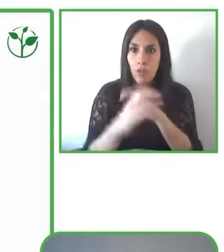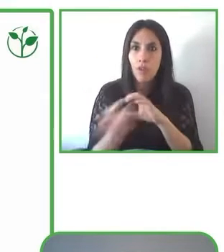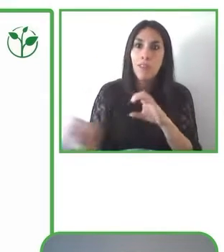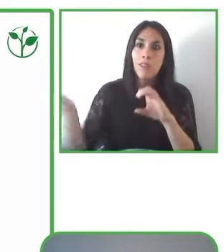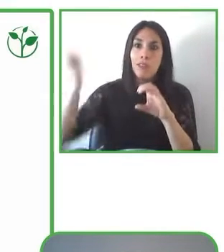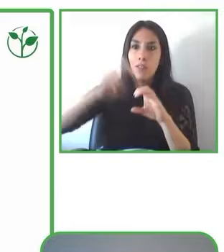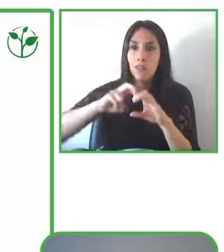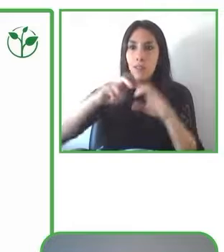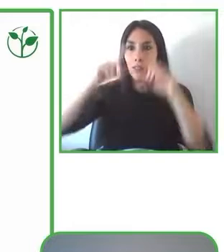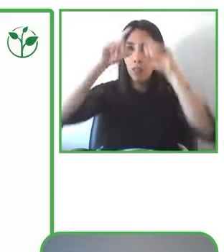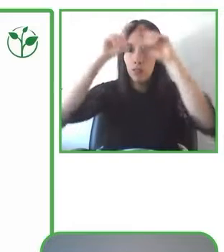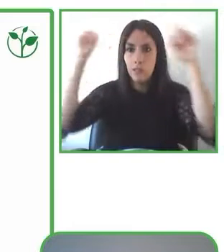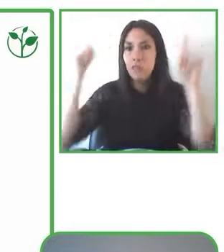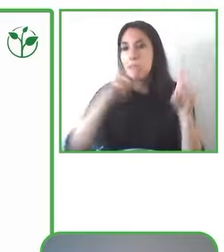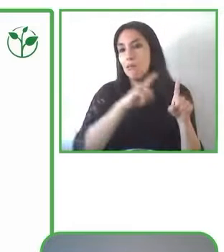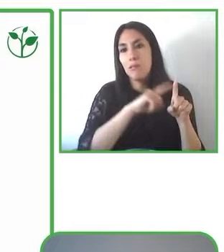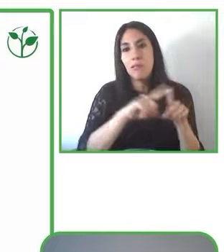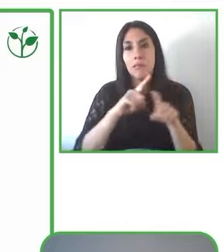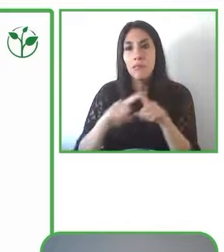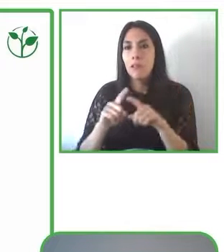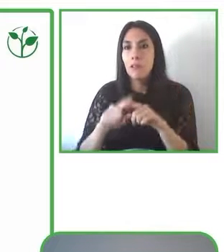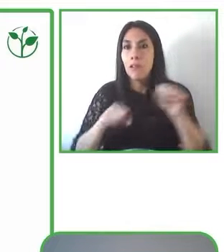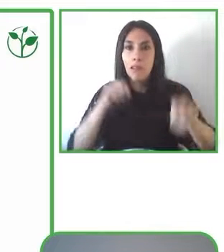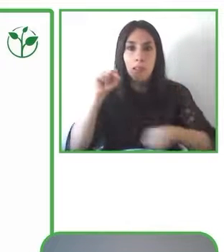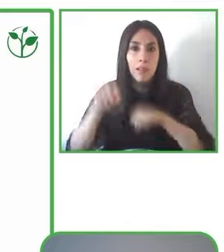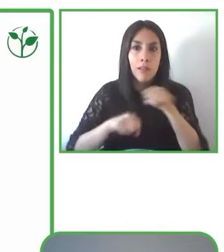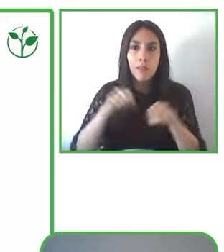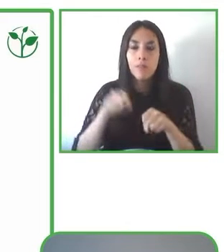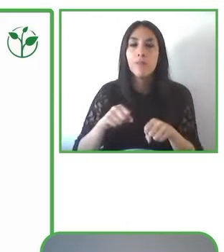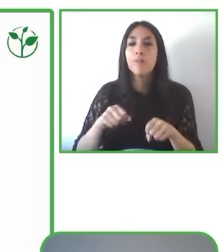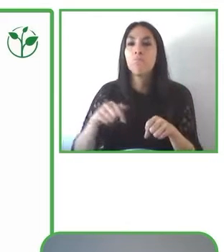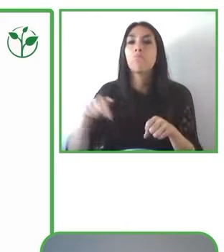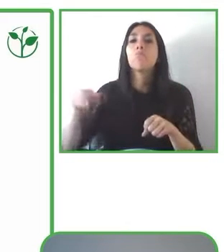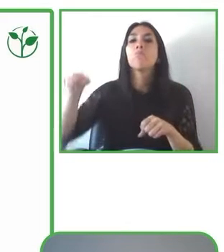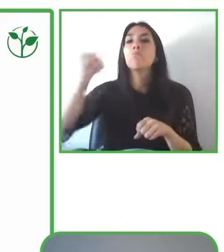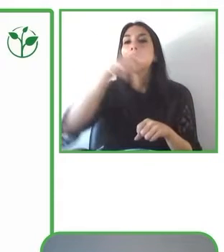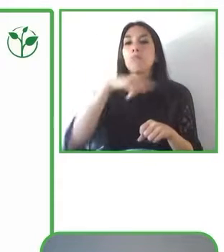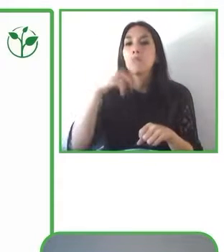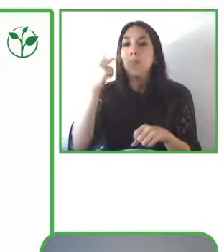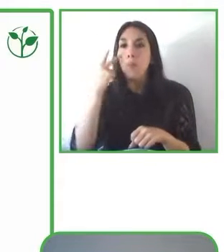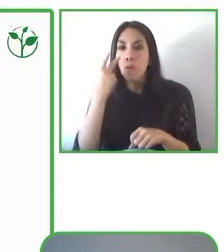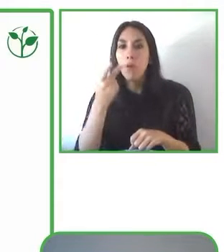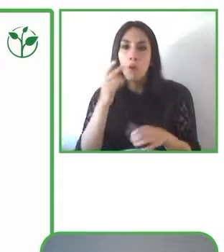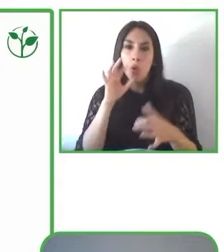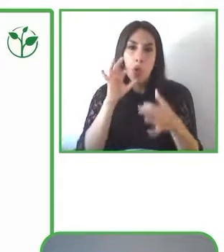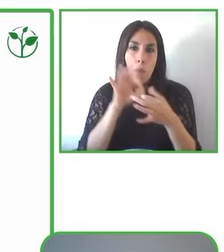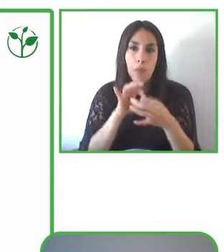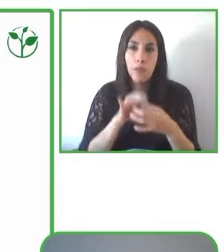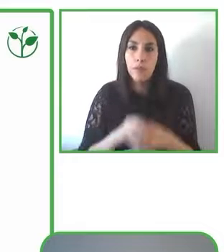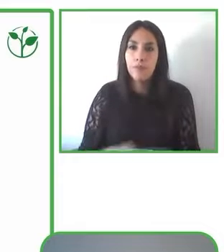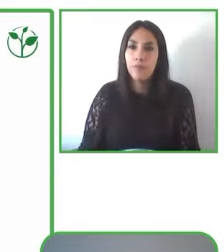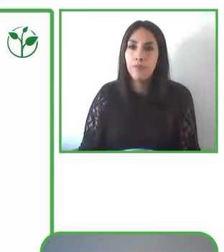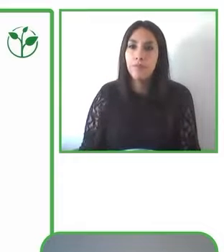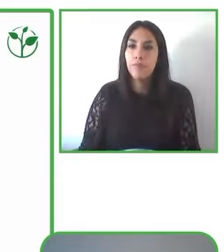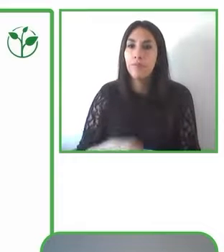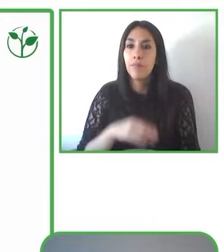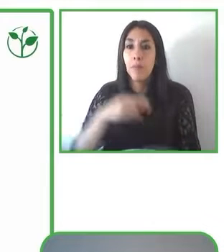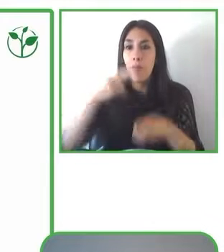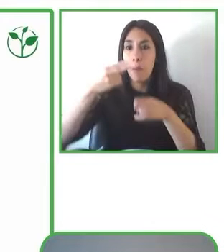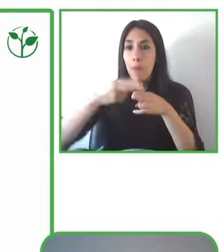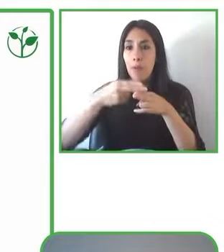al cual le llamamos cognitivo, porque se es capaz de entrar y percibir